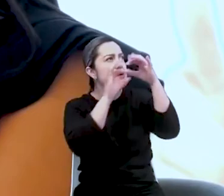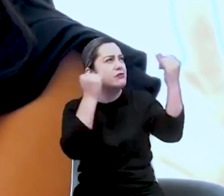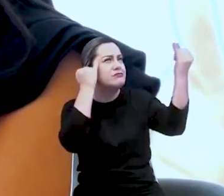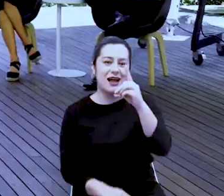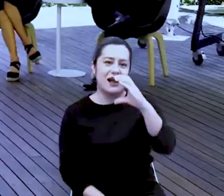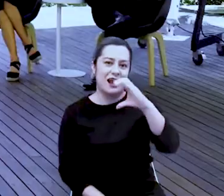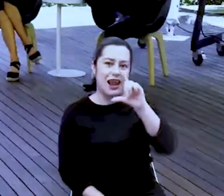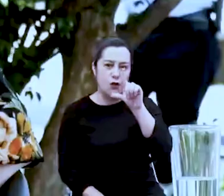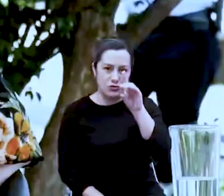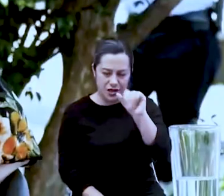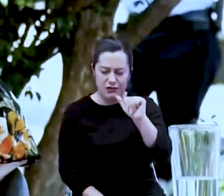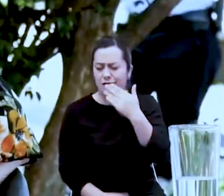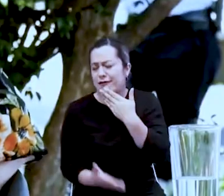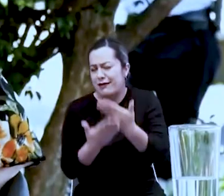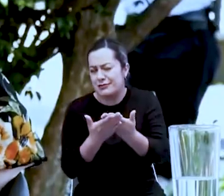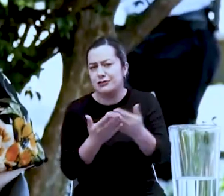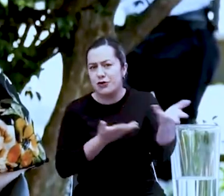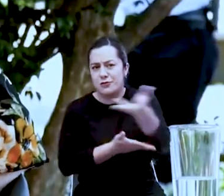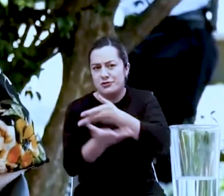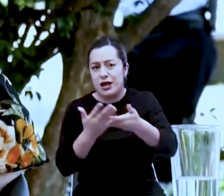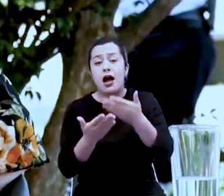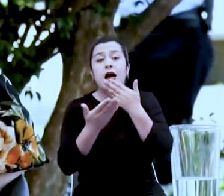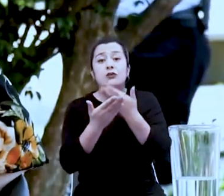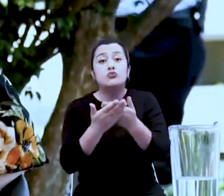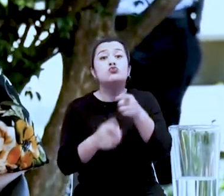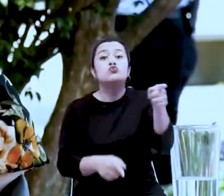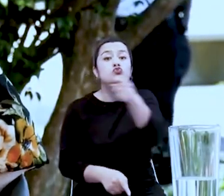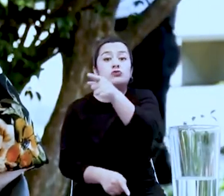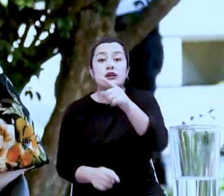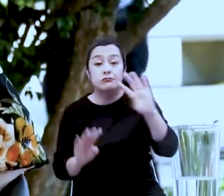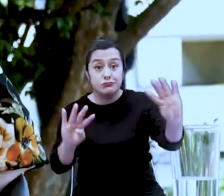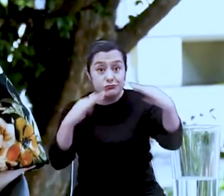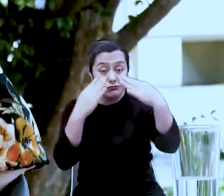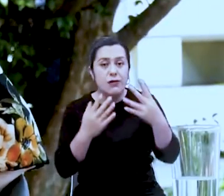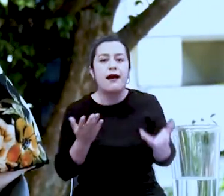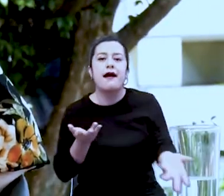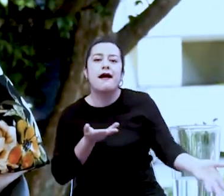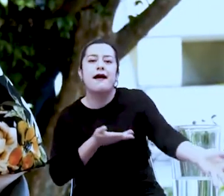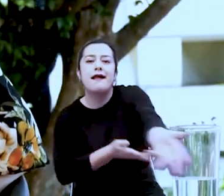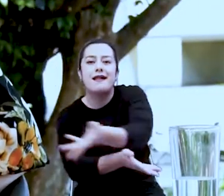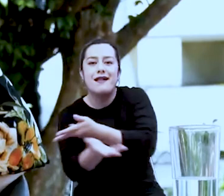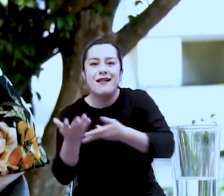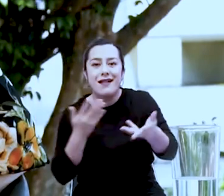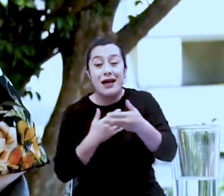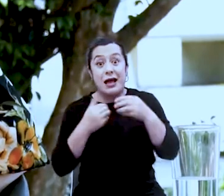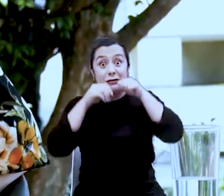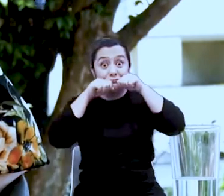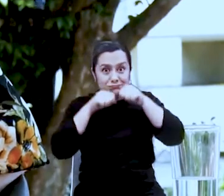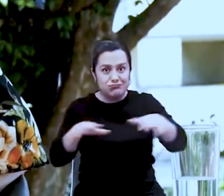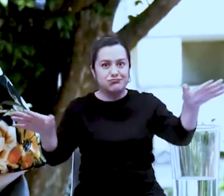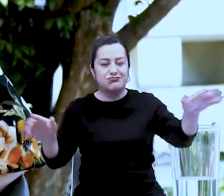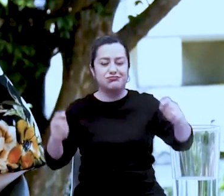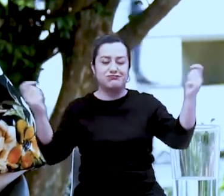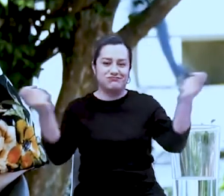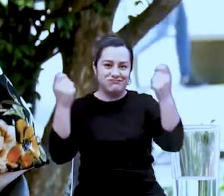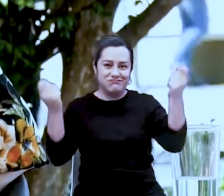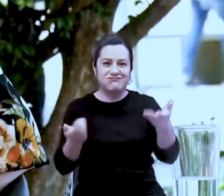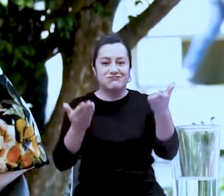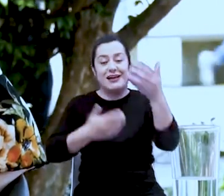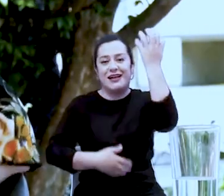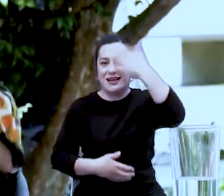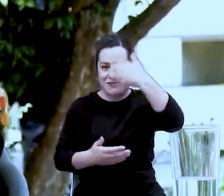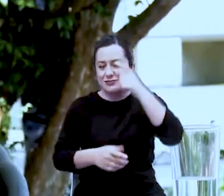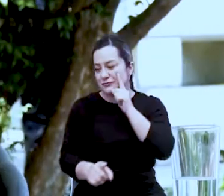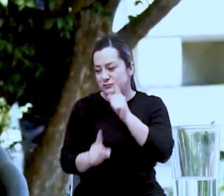territorial, Diana. A todos ustedes los que se unieron a esta conversación, a este lanzamiento oficial de esta estrategia Evaluar para